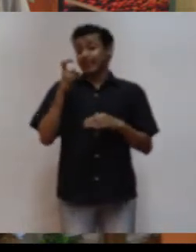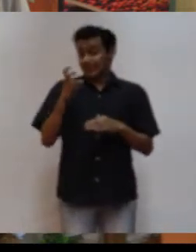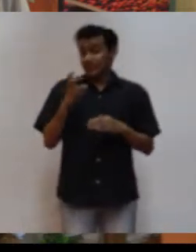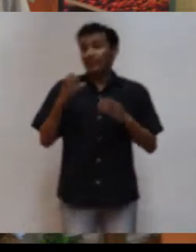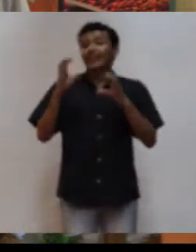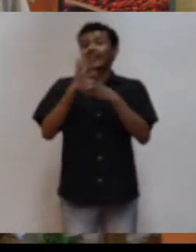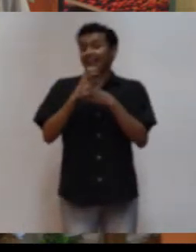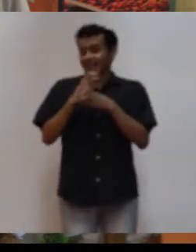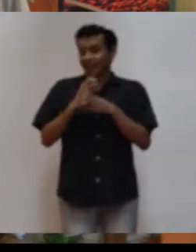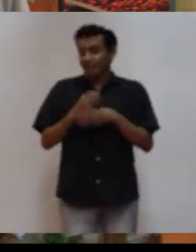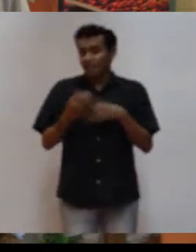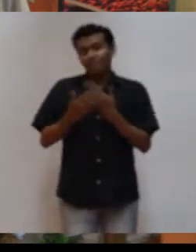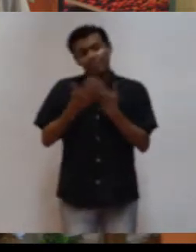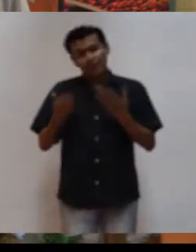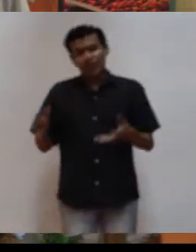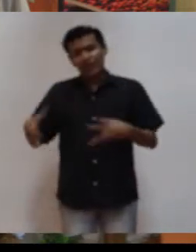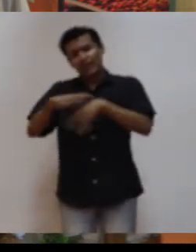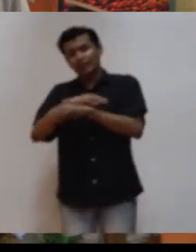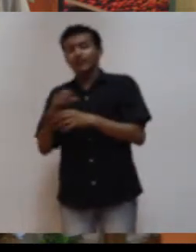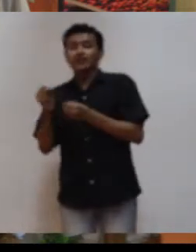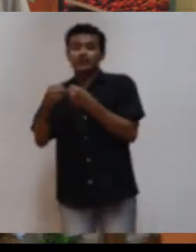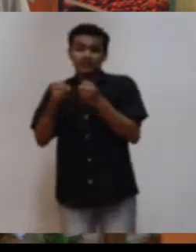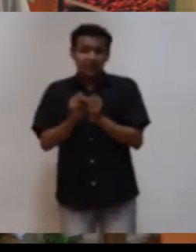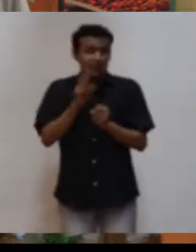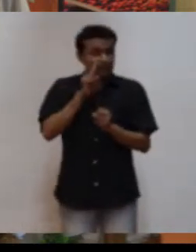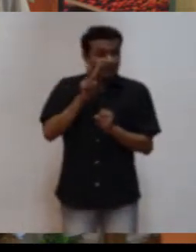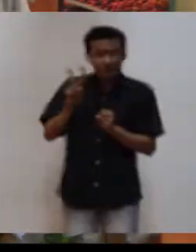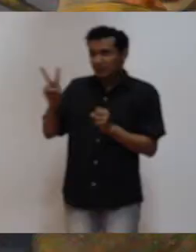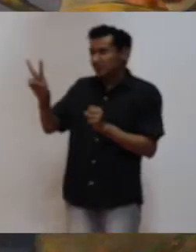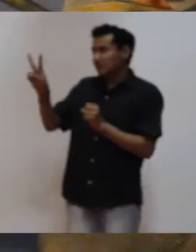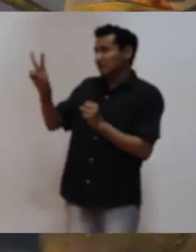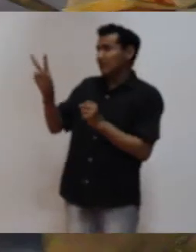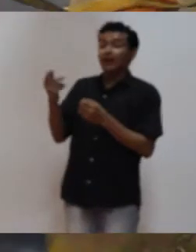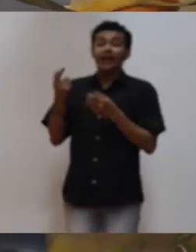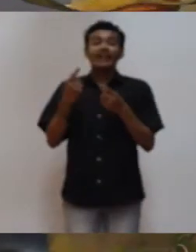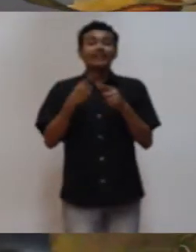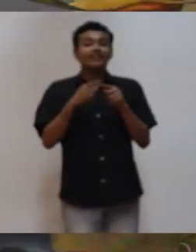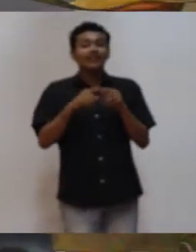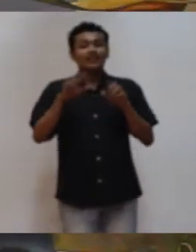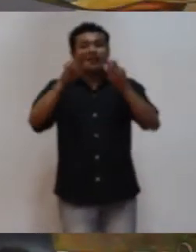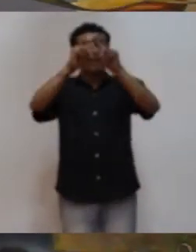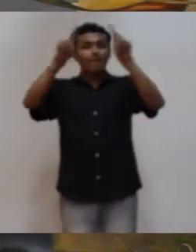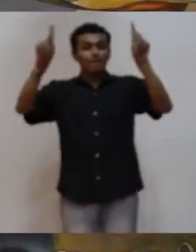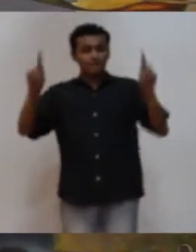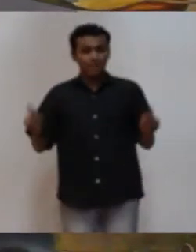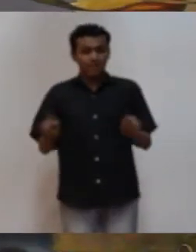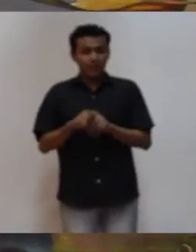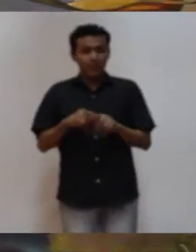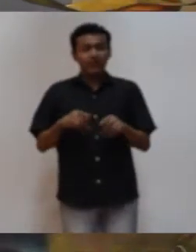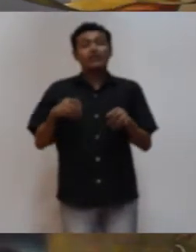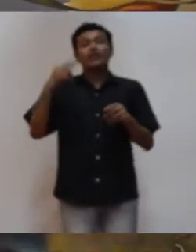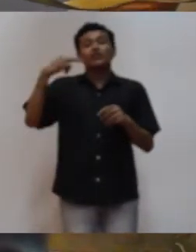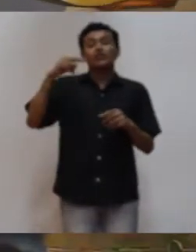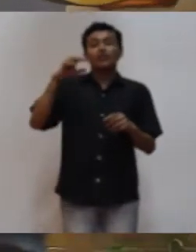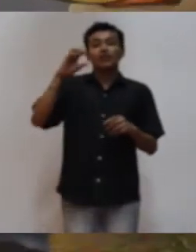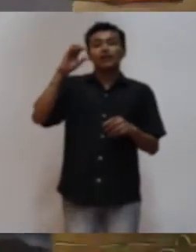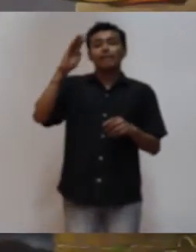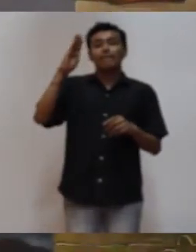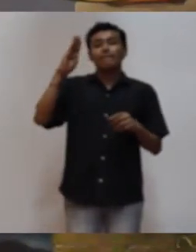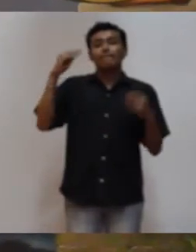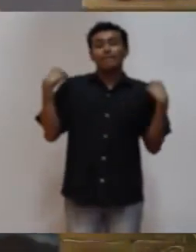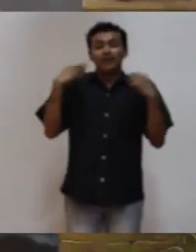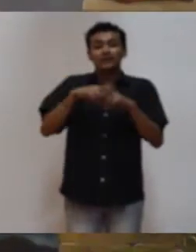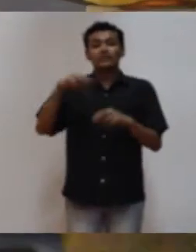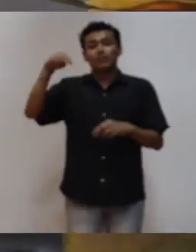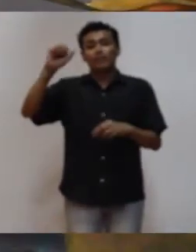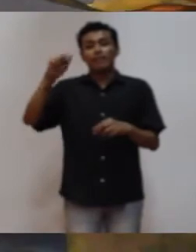presentaremos el mural representativo de esta sala, obra del maestro Manuel Suaznábar, el cual representa la producción